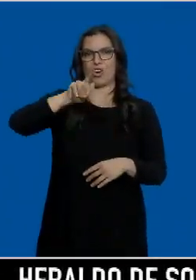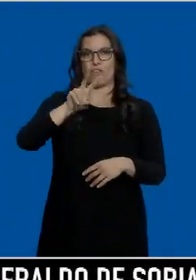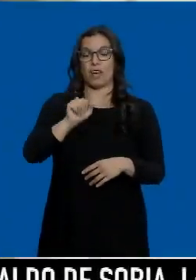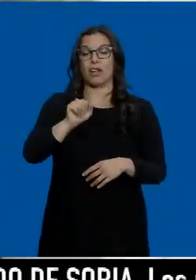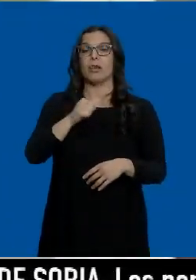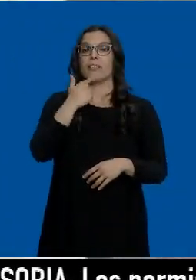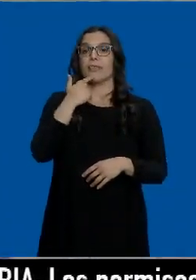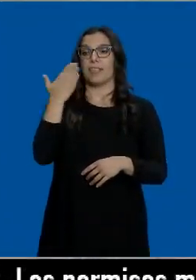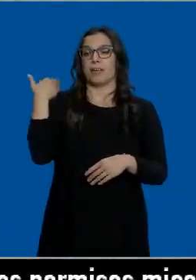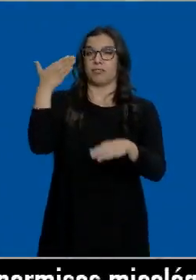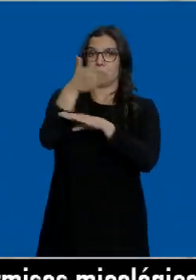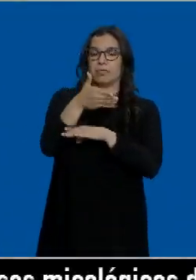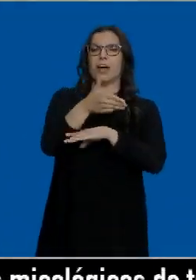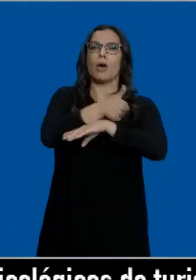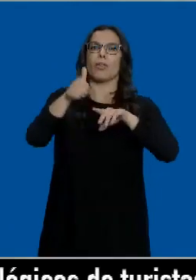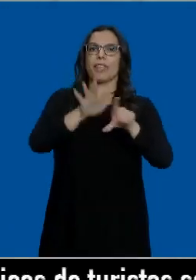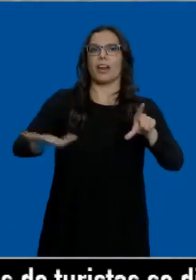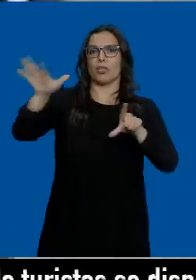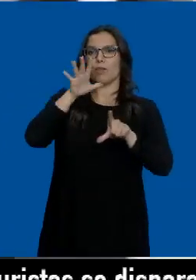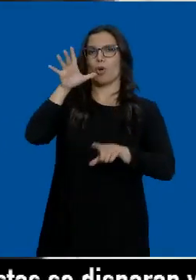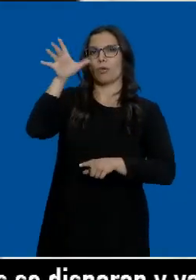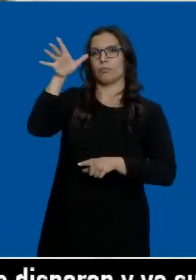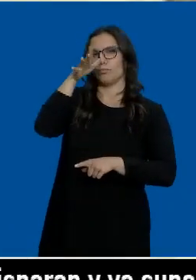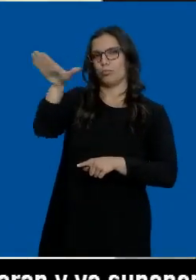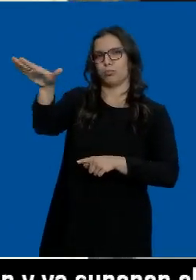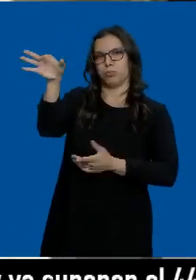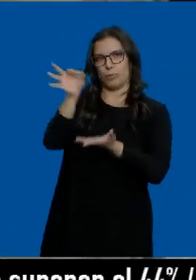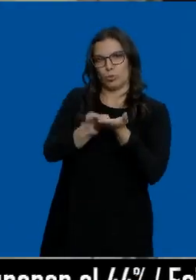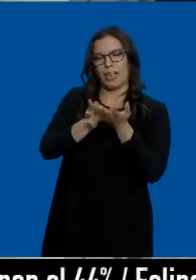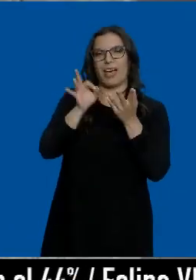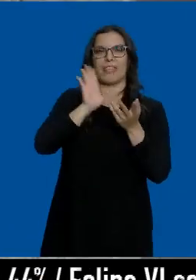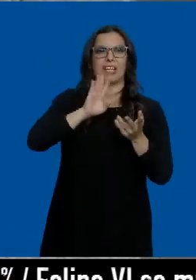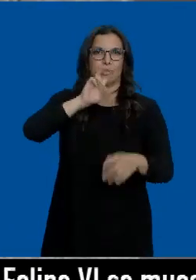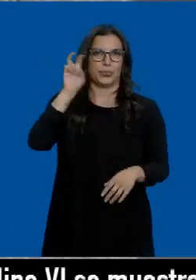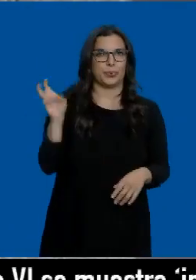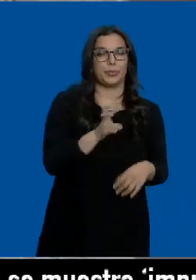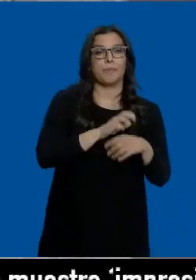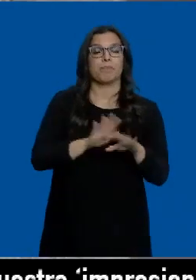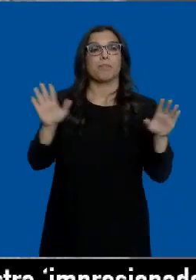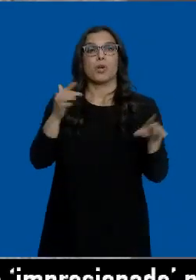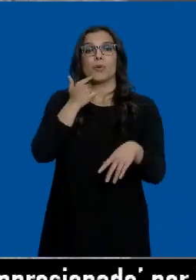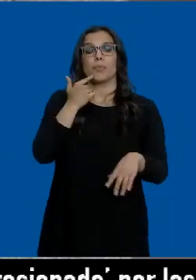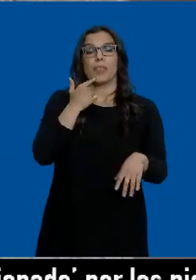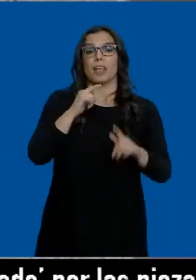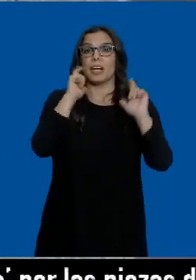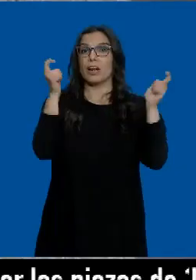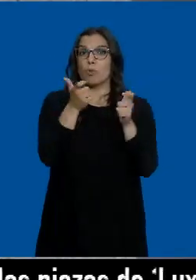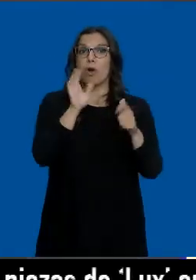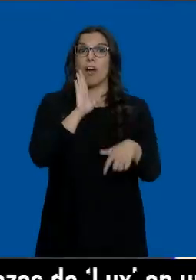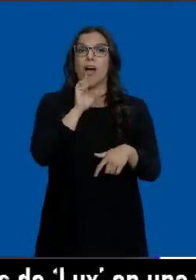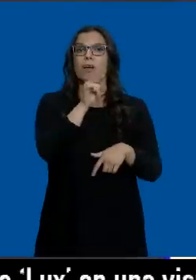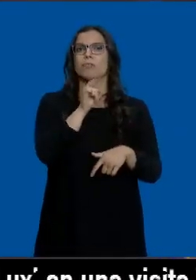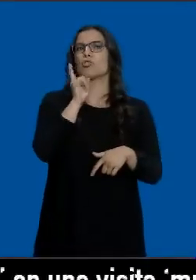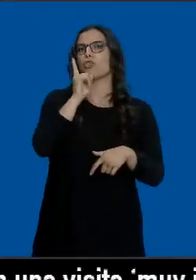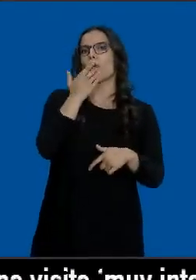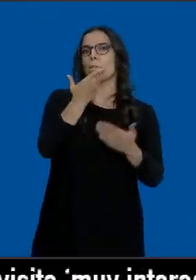su declaración en la Audiencia Nacional como imputada por varios delitos en la Operación Kitchen. Sin embargo, la exsecretaria general del PP dice que solo